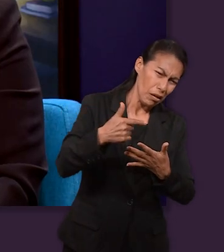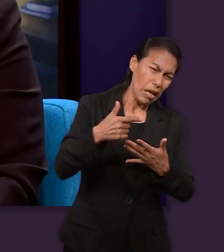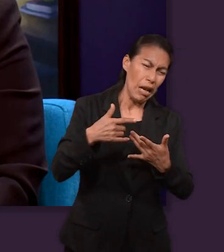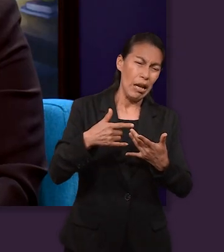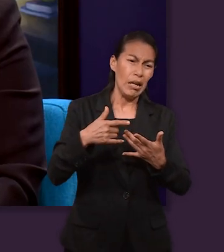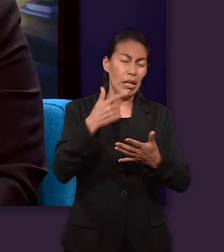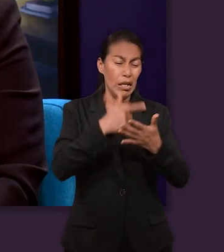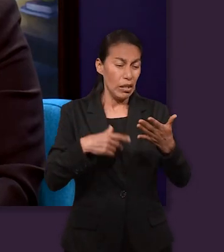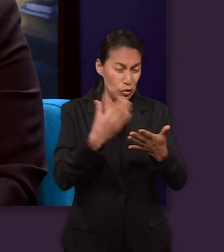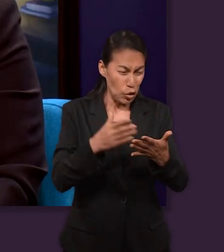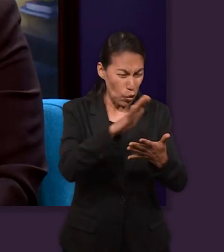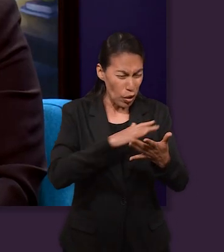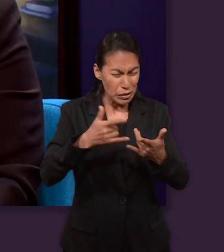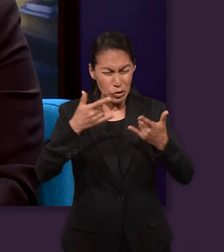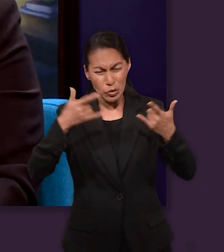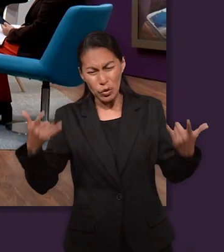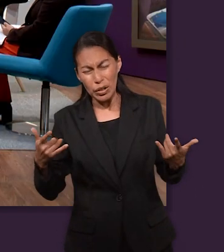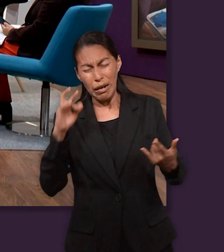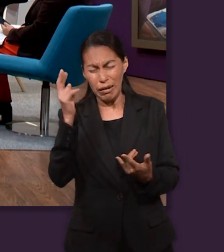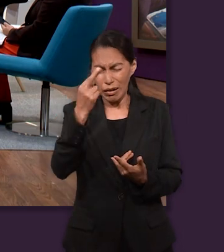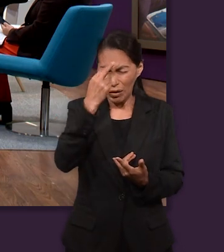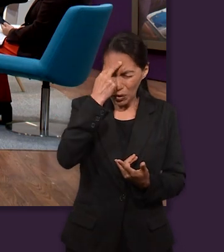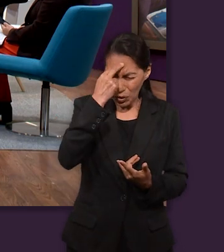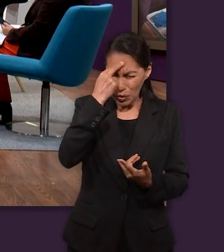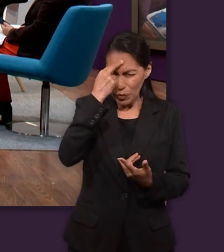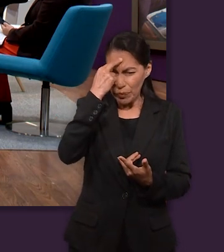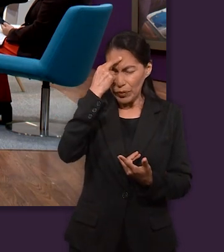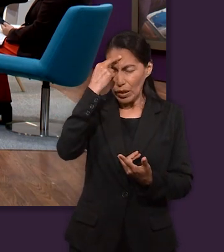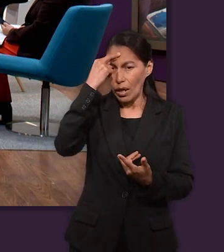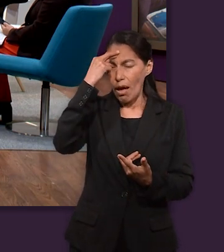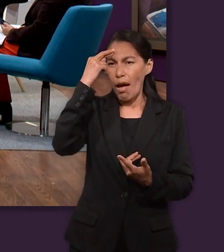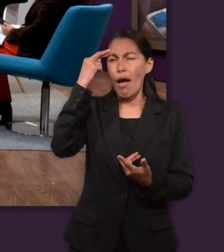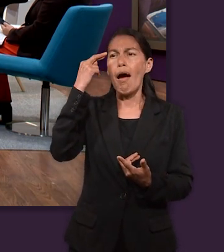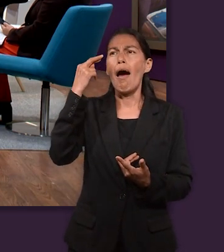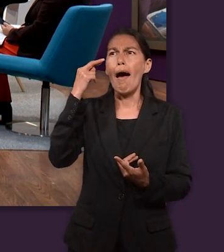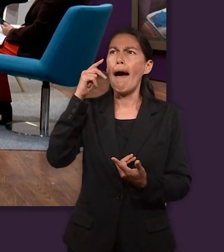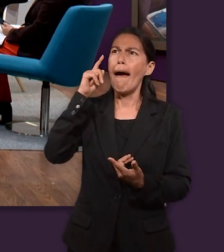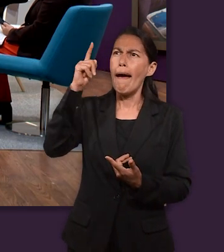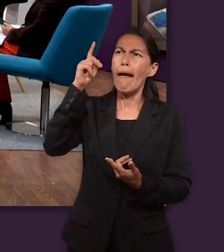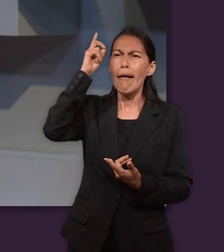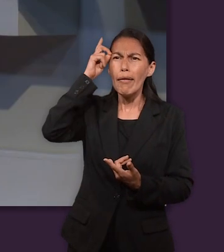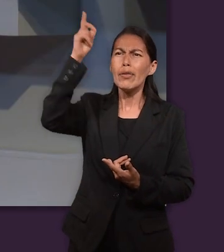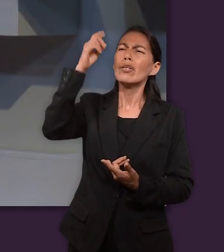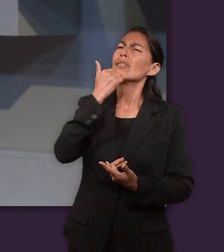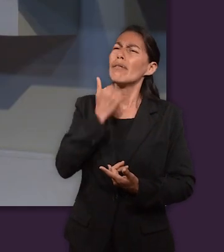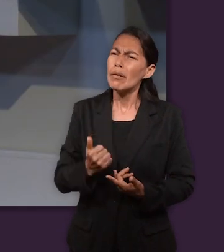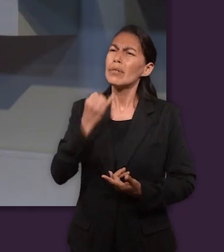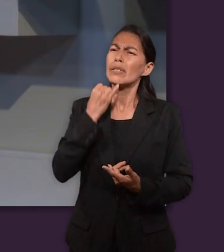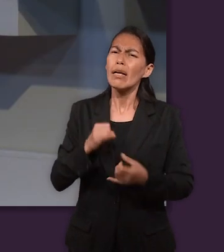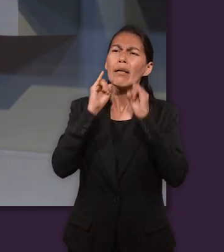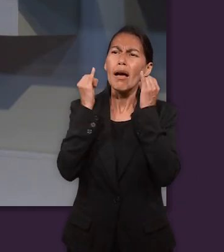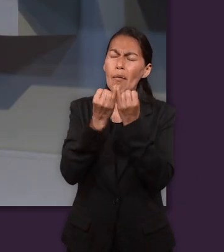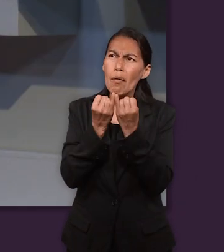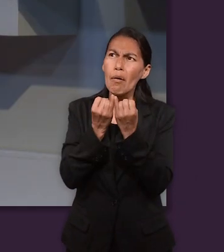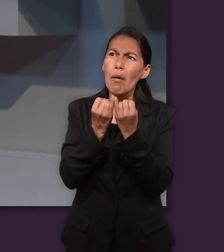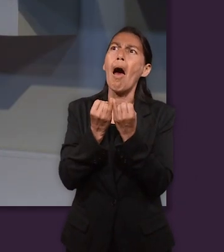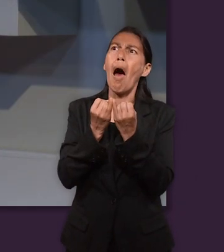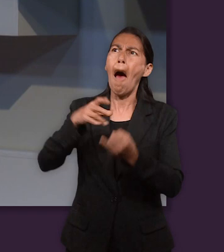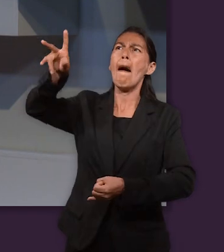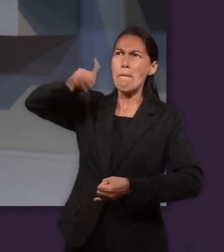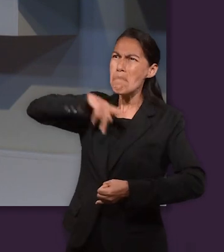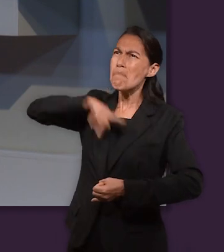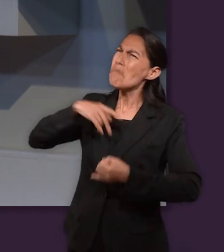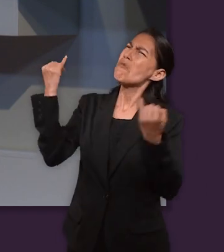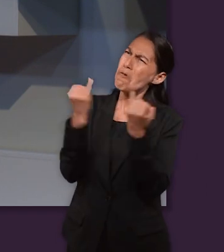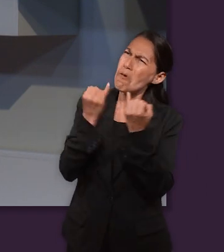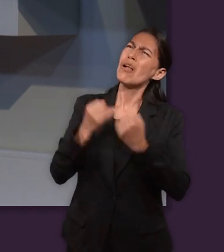Todas estas lecciones preciosas se presentaron vivamente ante él. José creyó que el Dios de sus padres sería su Dios. Entonces allí